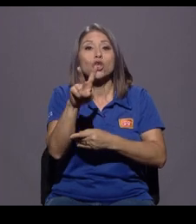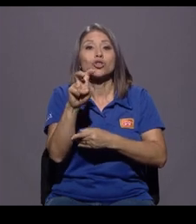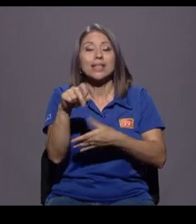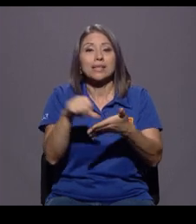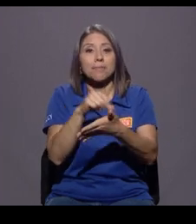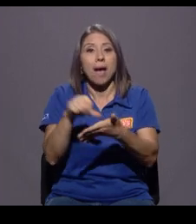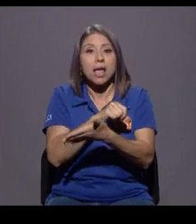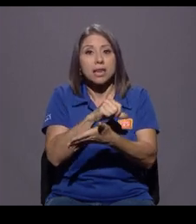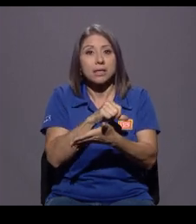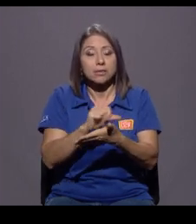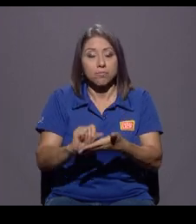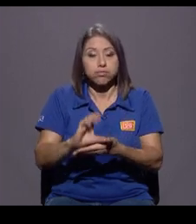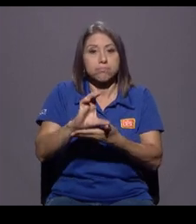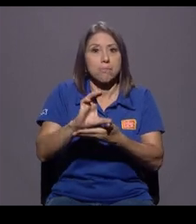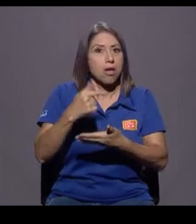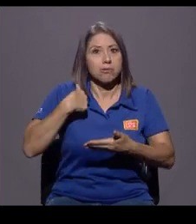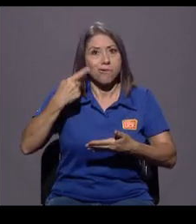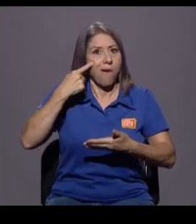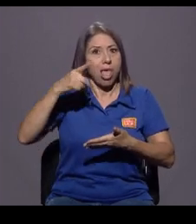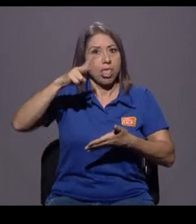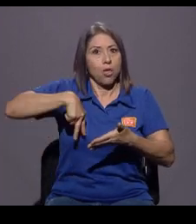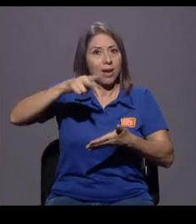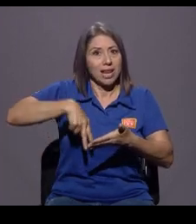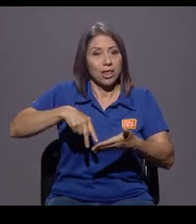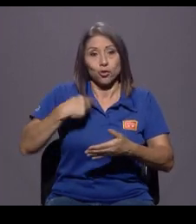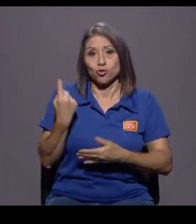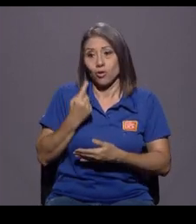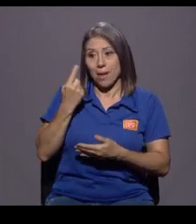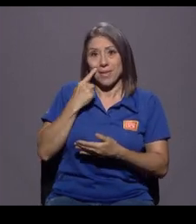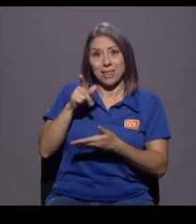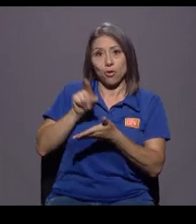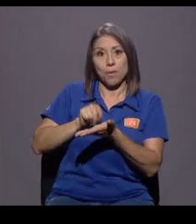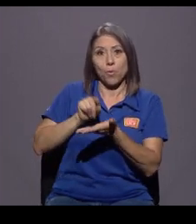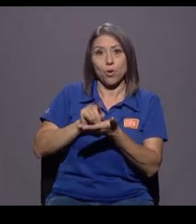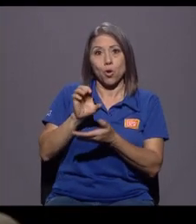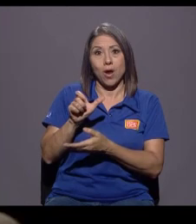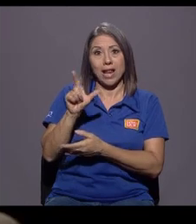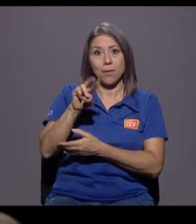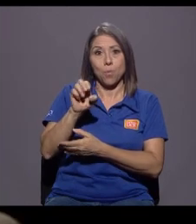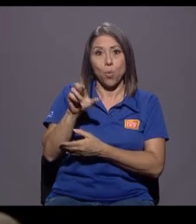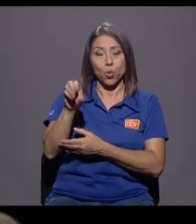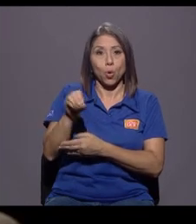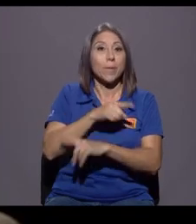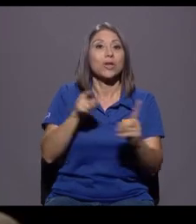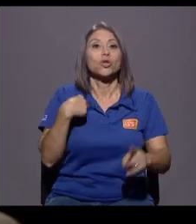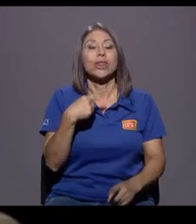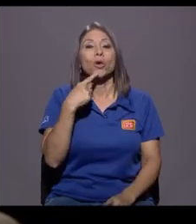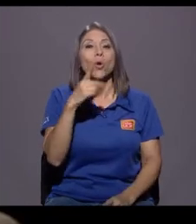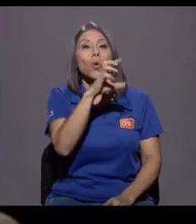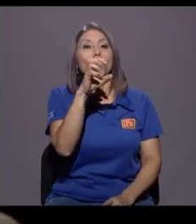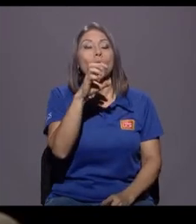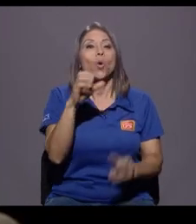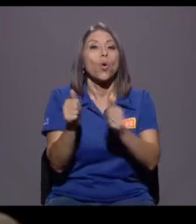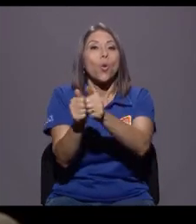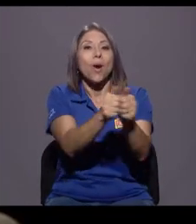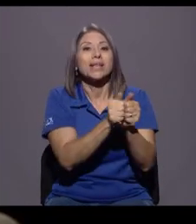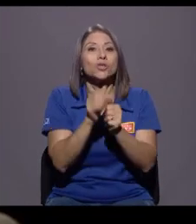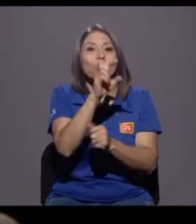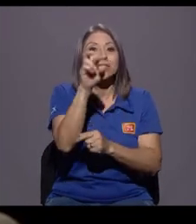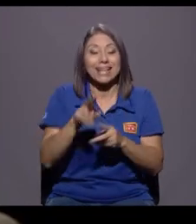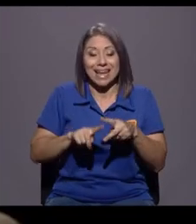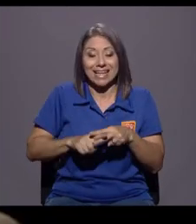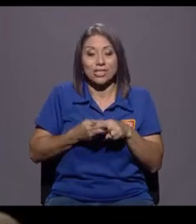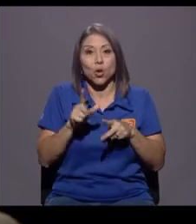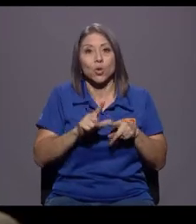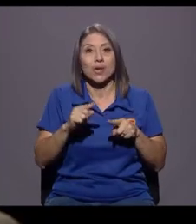lo he leído. Leí lo que publicó el mundo, no he leído el informe. Y yo digo, Coalición Costa Rica inició el lunes, después de las elecciones.